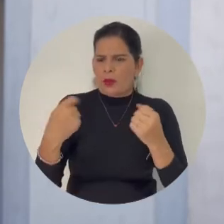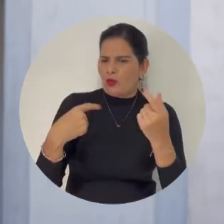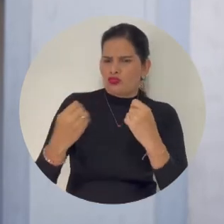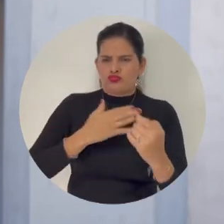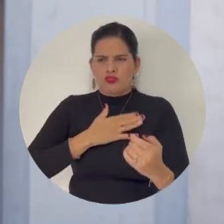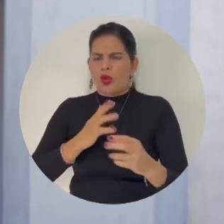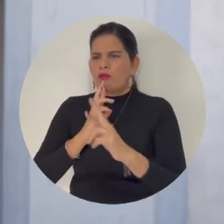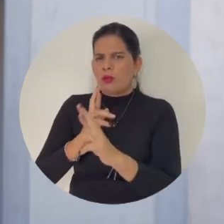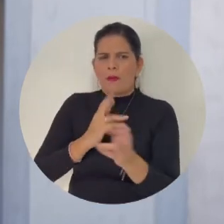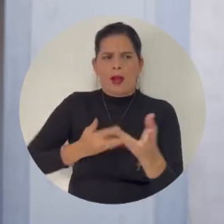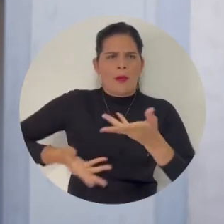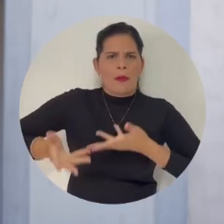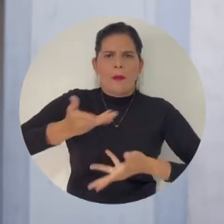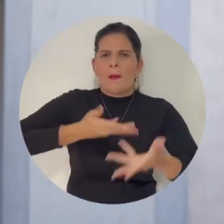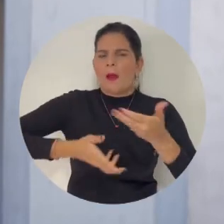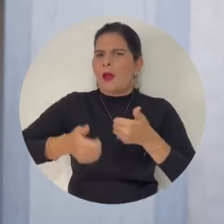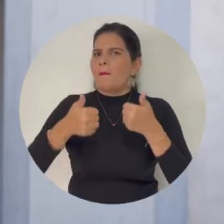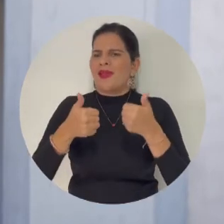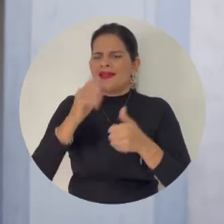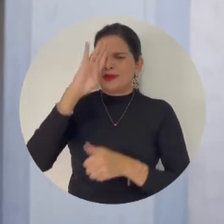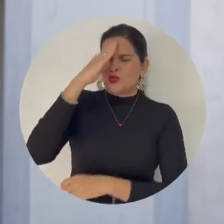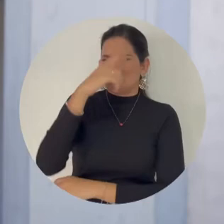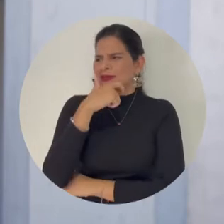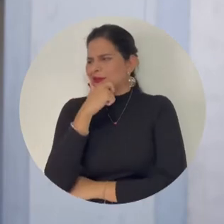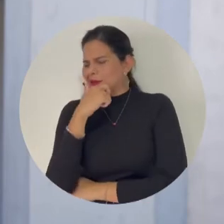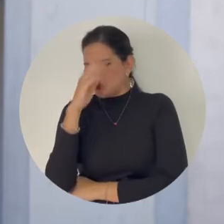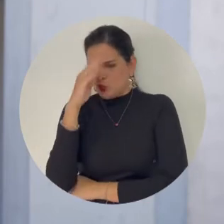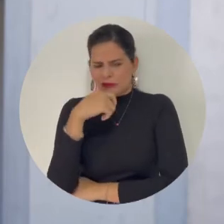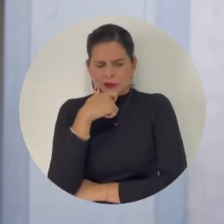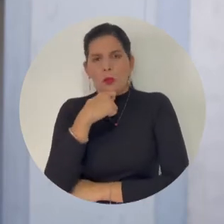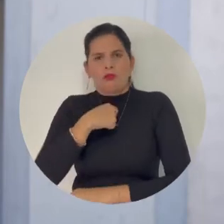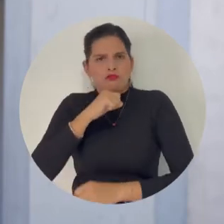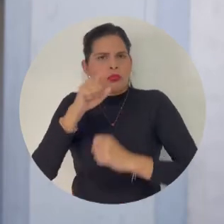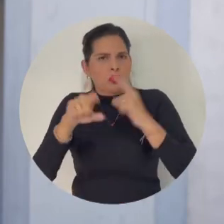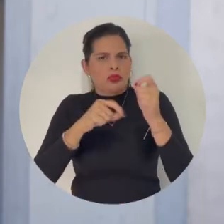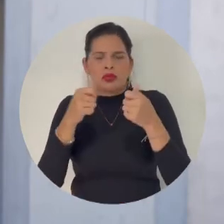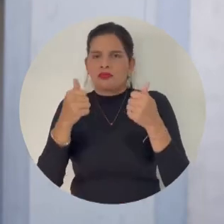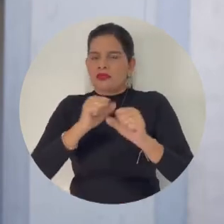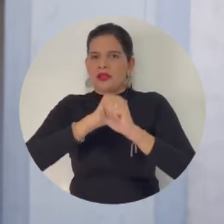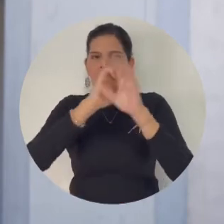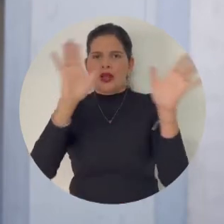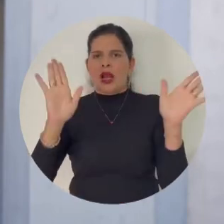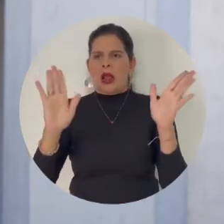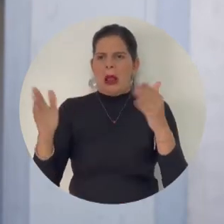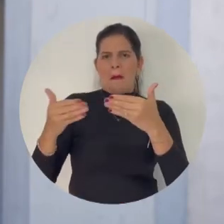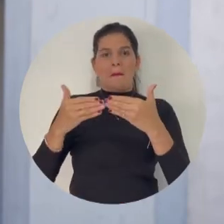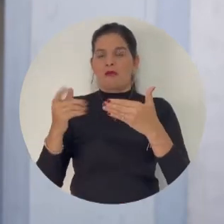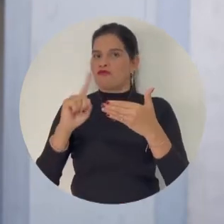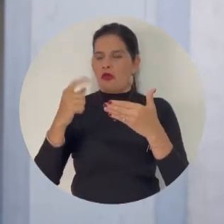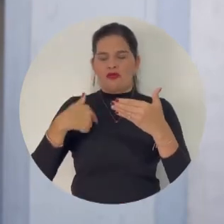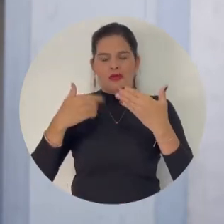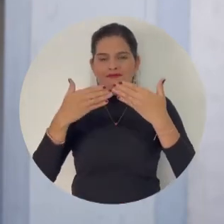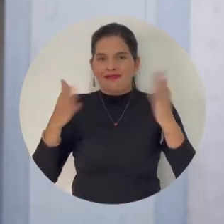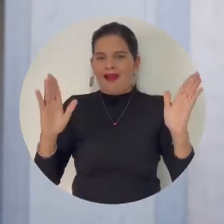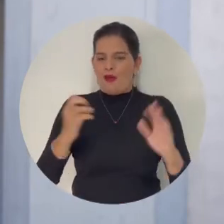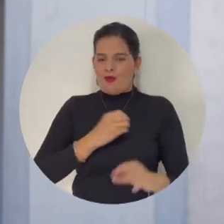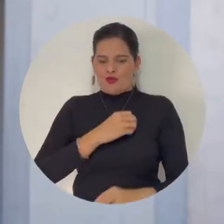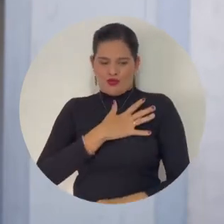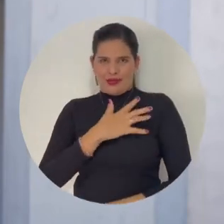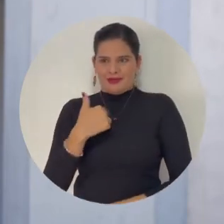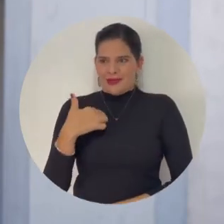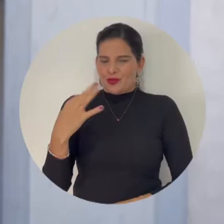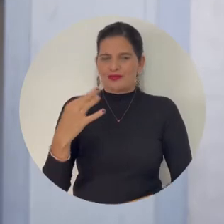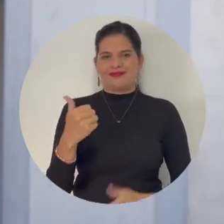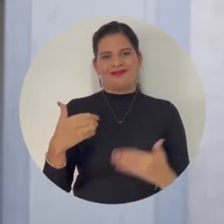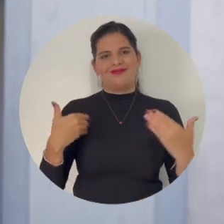le he seguido la secuencia, le pregunto, me le acerco a las personas, en alguna duda que yo sienta, quiera preguntarle, no me cerraron las